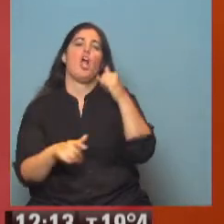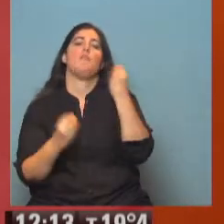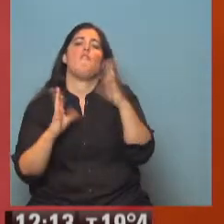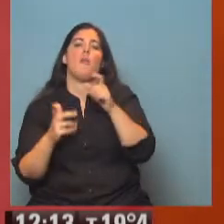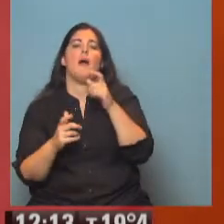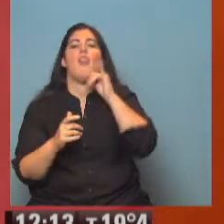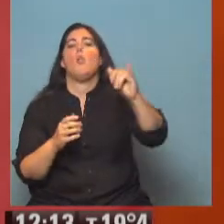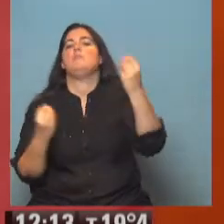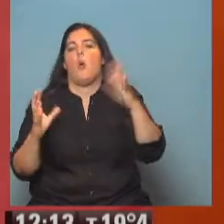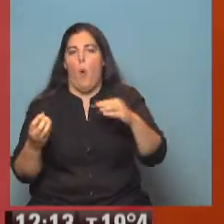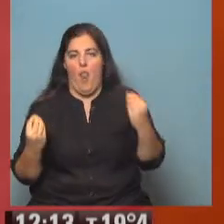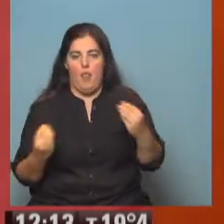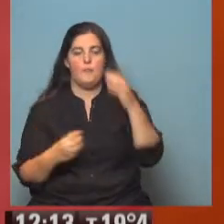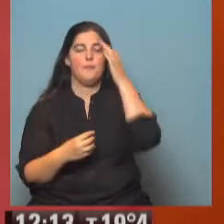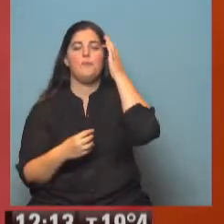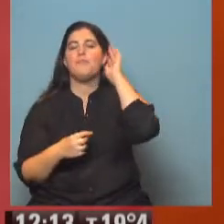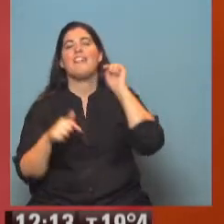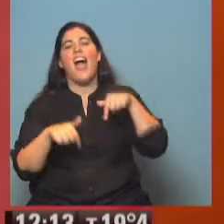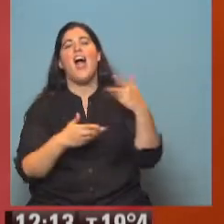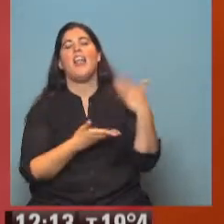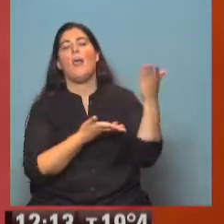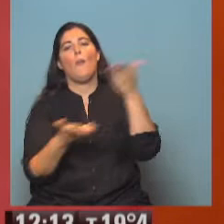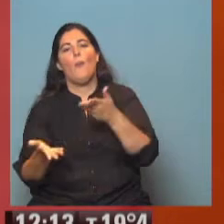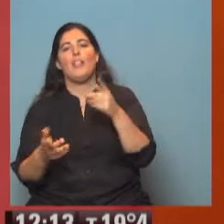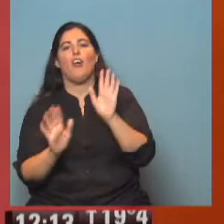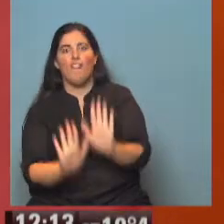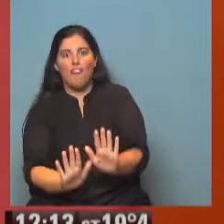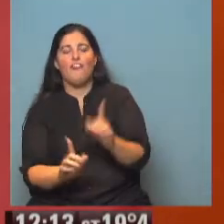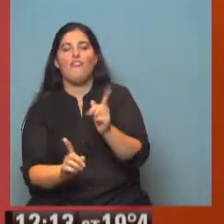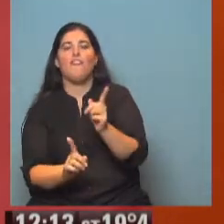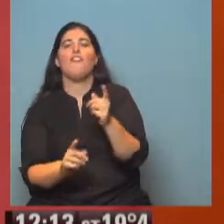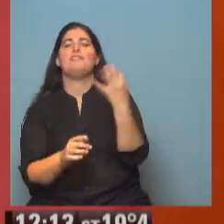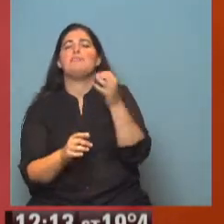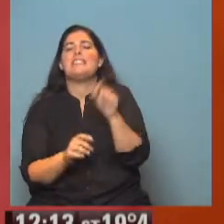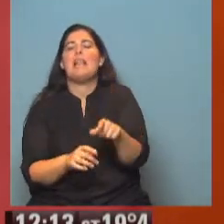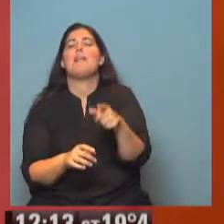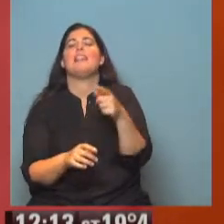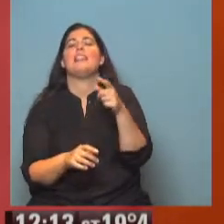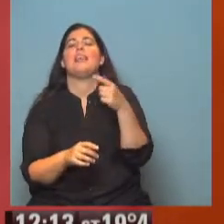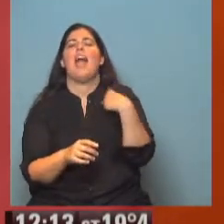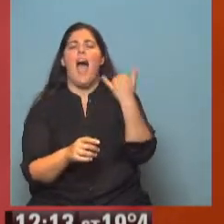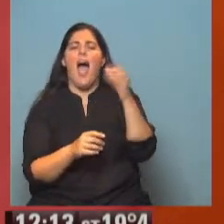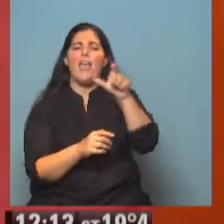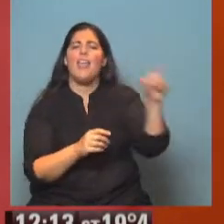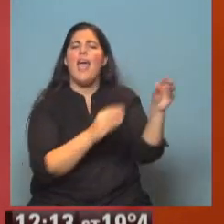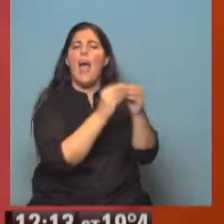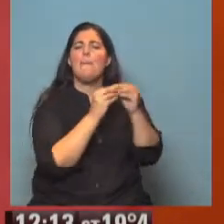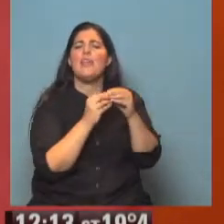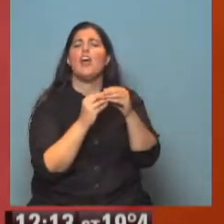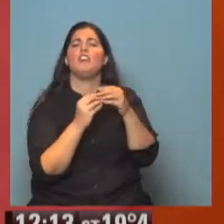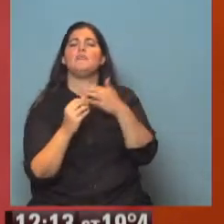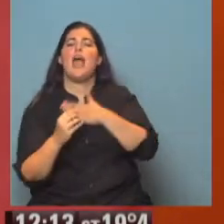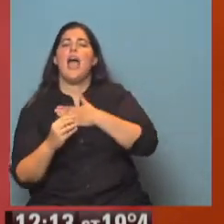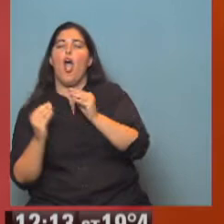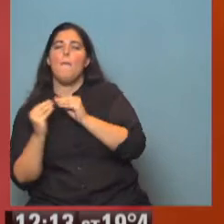tipo de denuncias. Ahora yo los invito a quedarse muy, muy especialmente porque está gente amiga entrevistada por mi